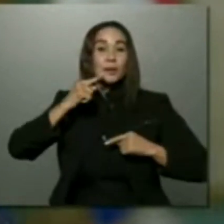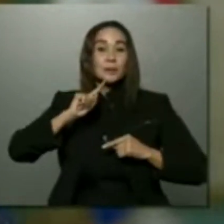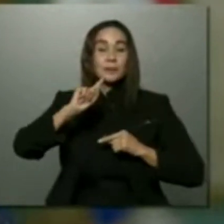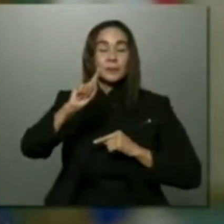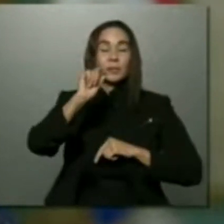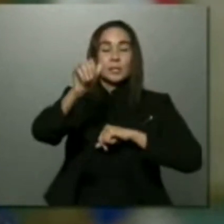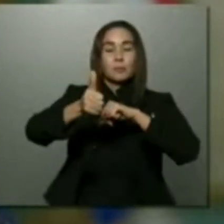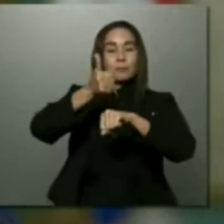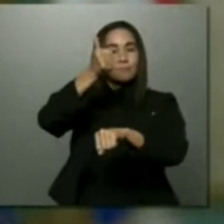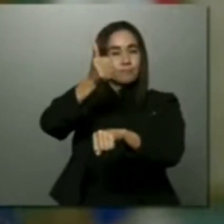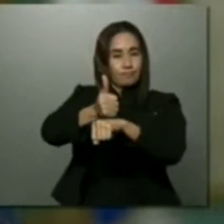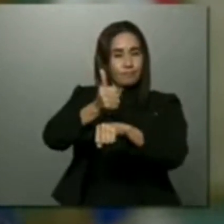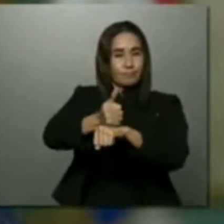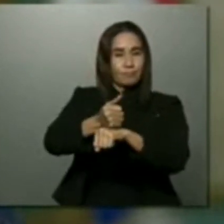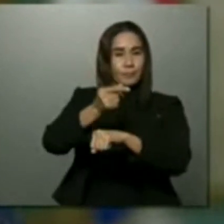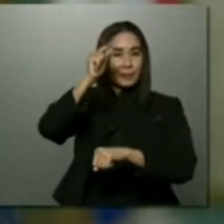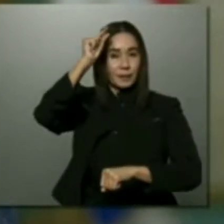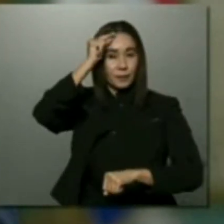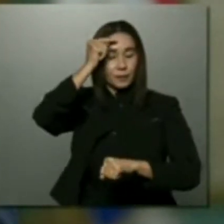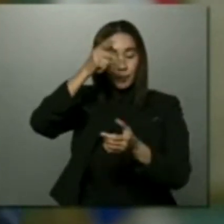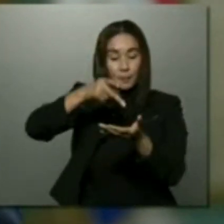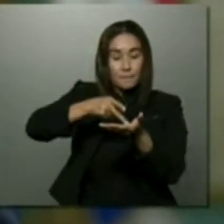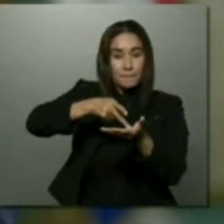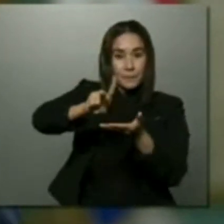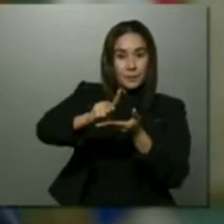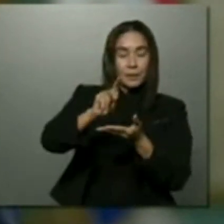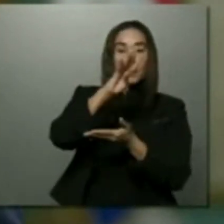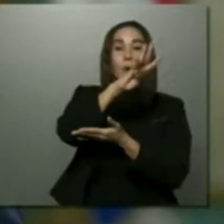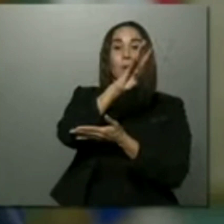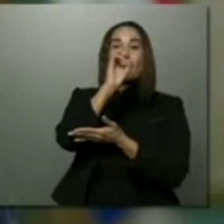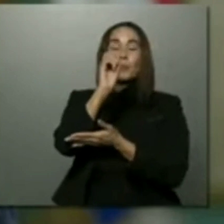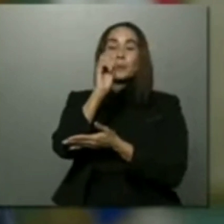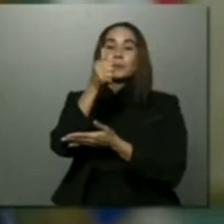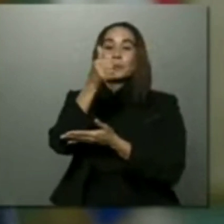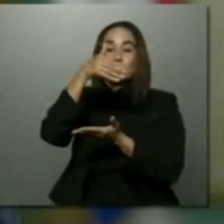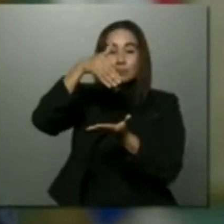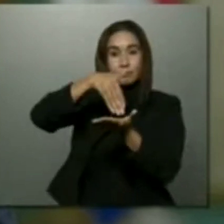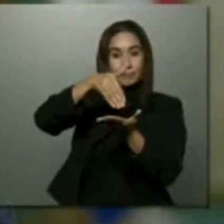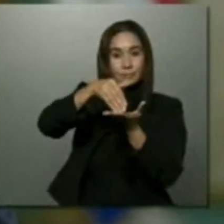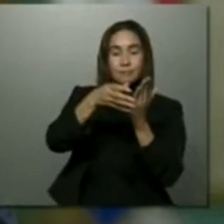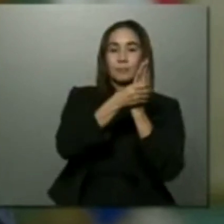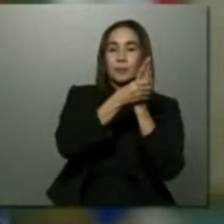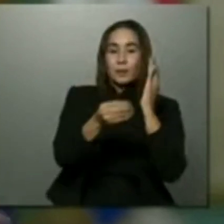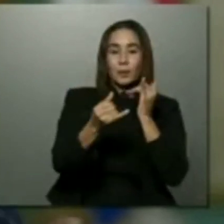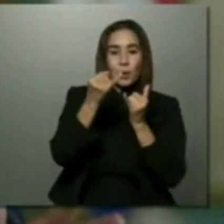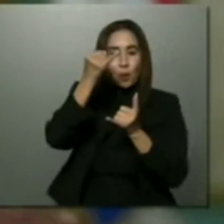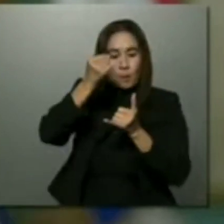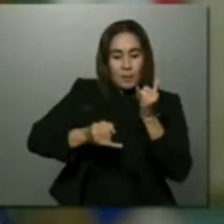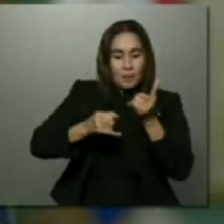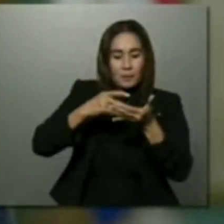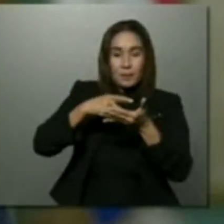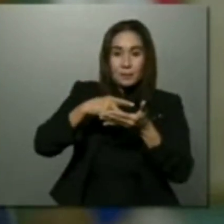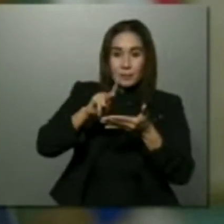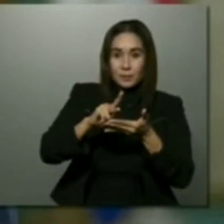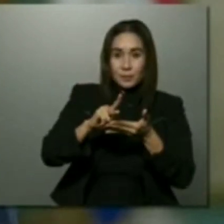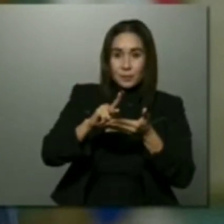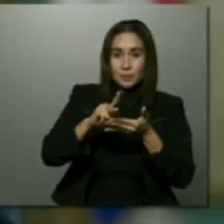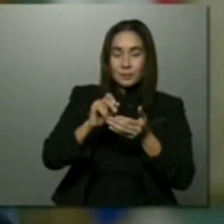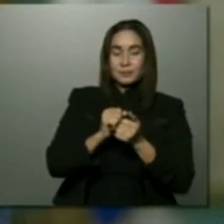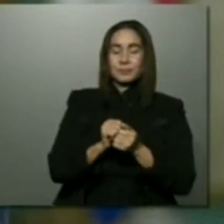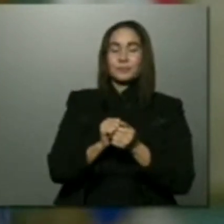establece que el Estado pagará la suma de 410 millones de dólares para finalizar el contrato de concesión.